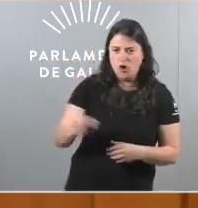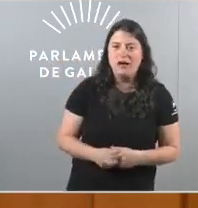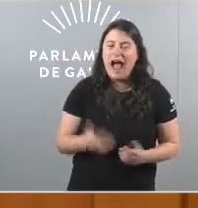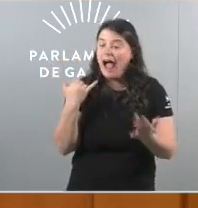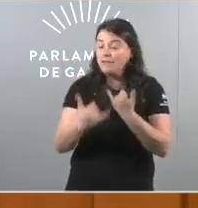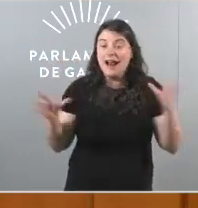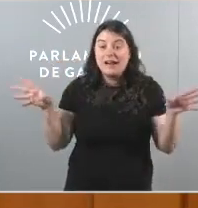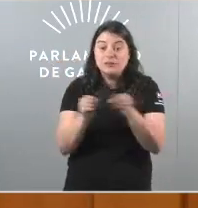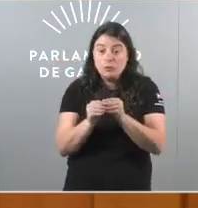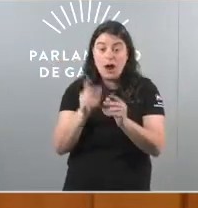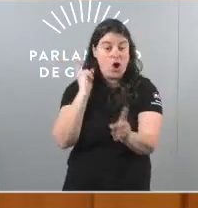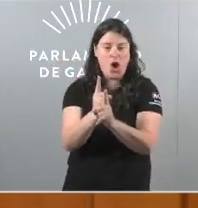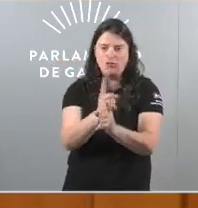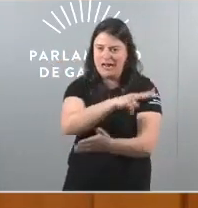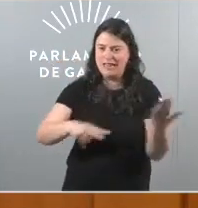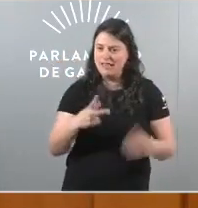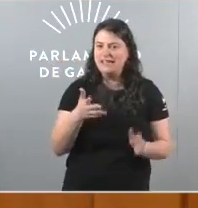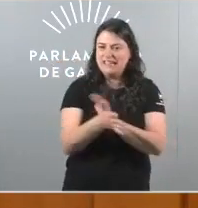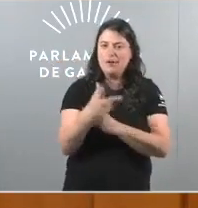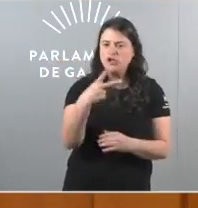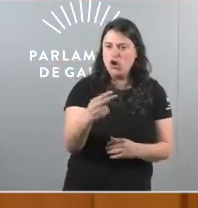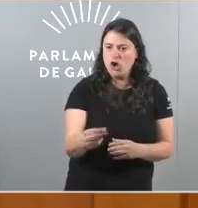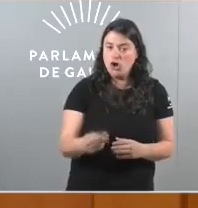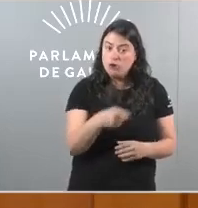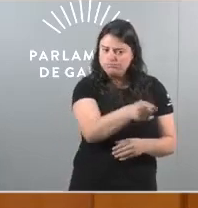Galiza iso é o que o Partido Popular representa.